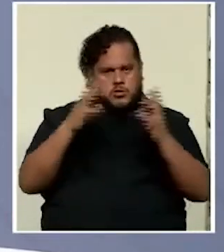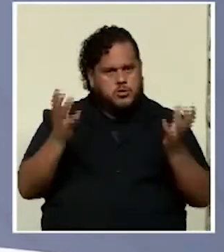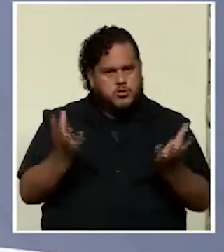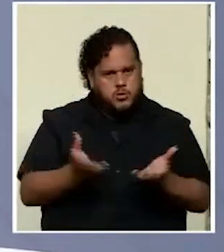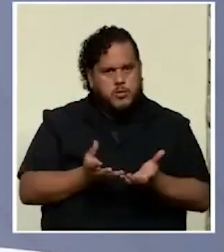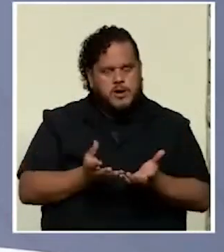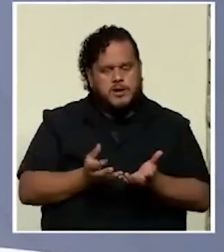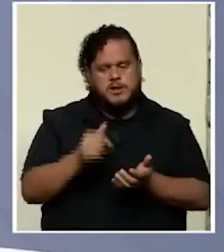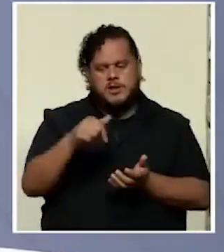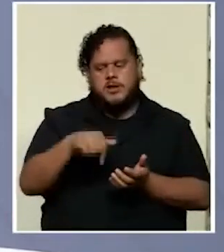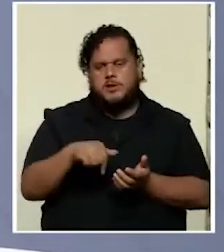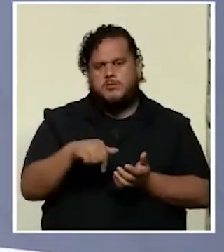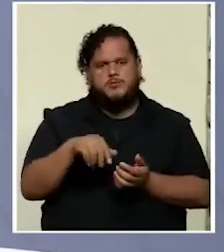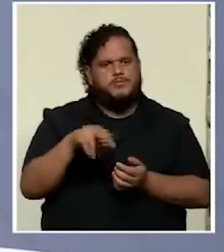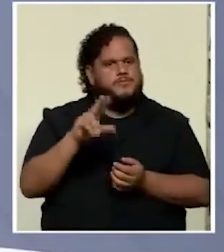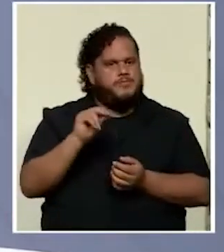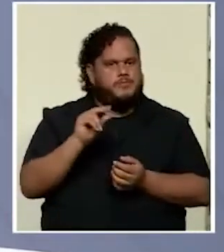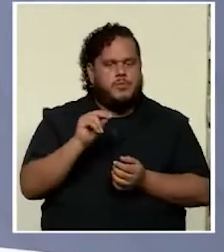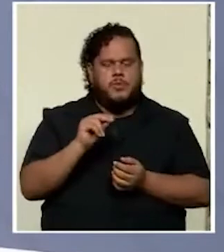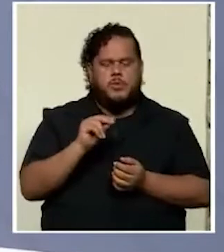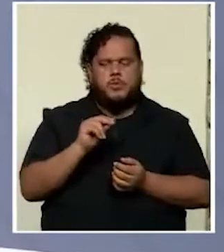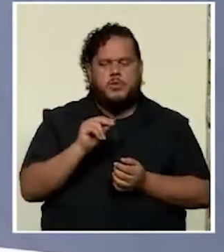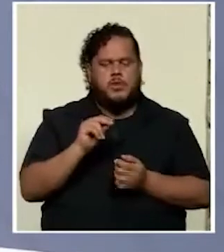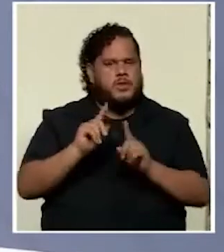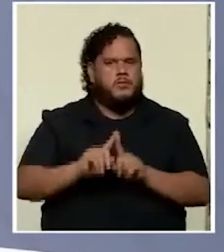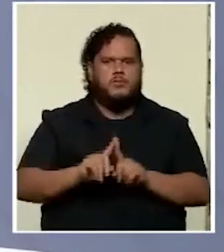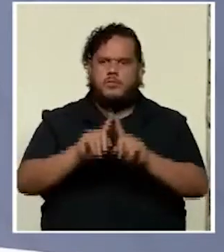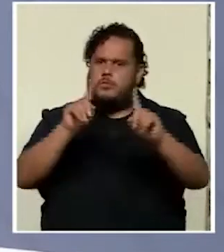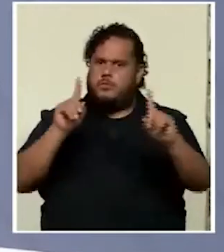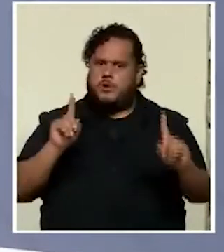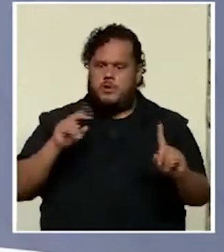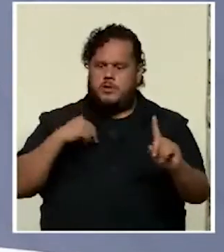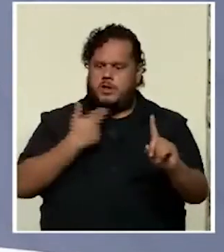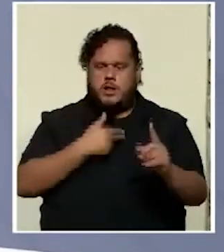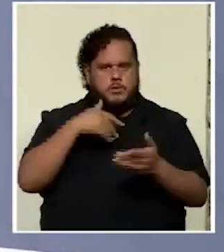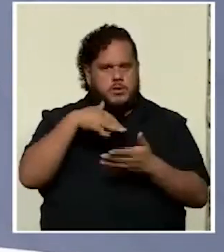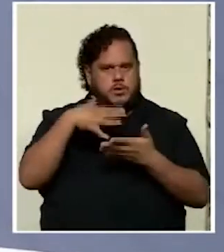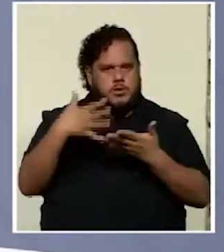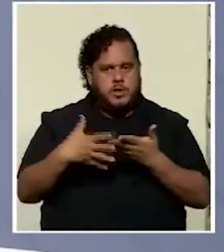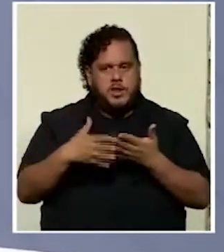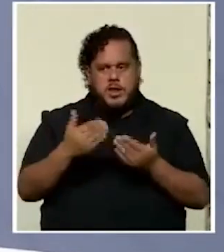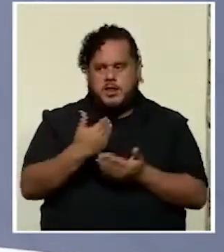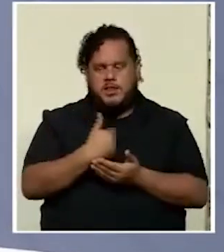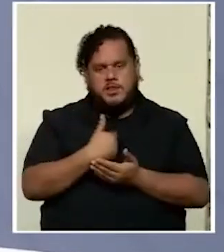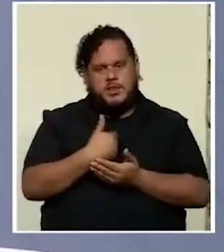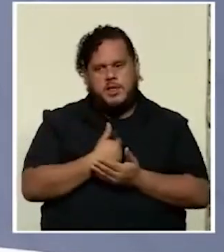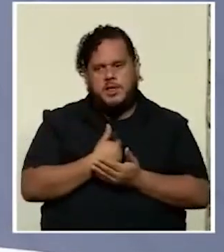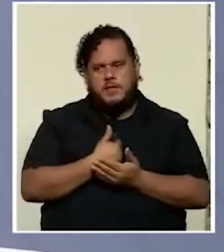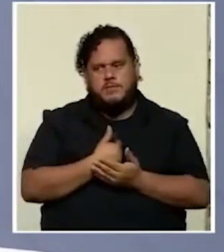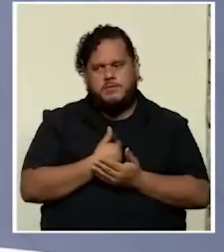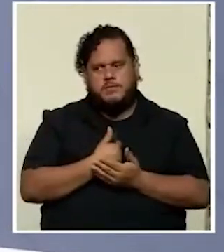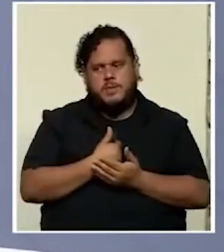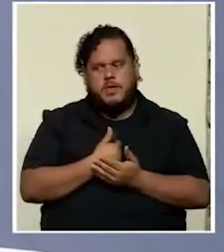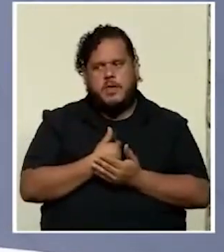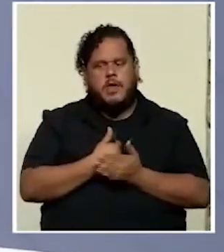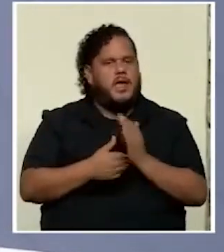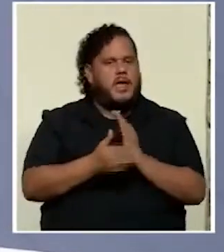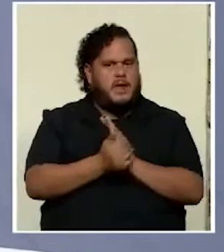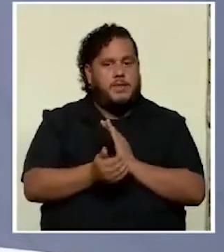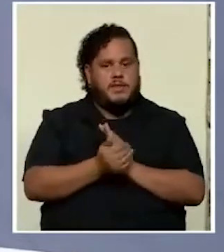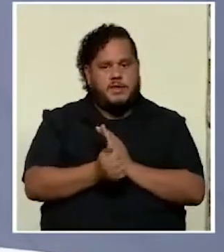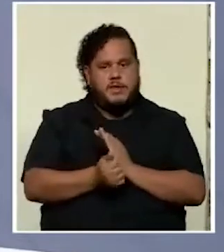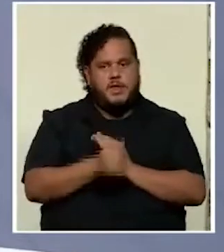y hoy no estamos estamos muy lejos de que nuestros estudiantes tengan capacidades